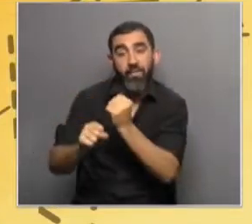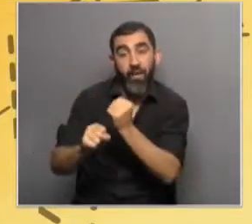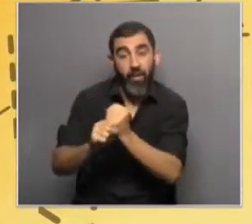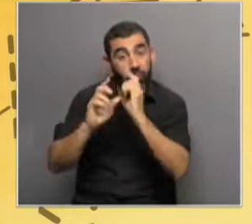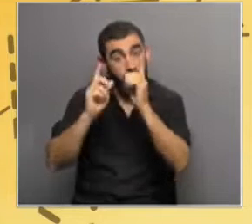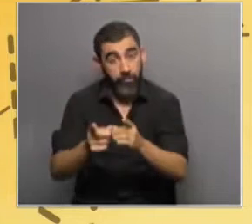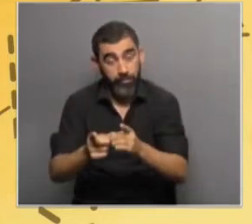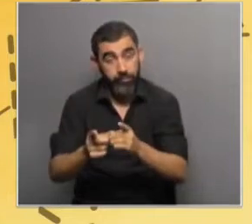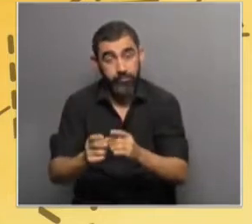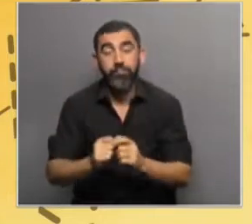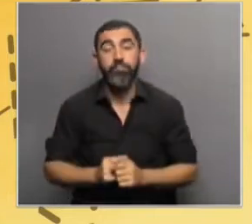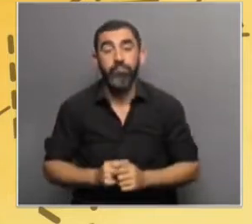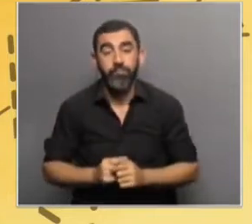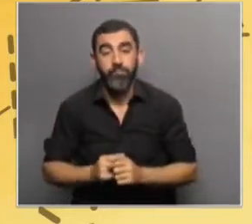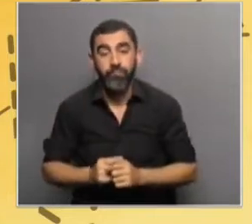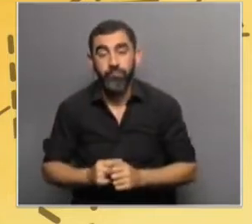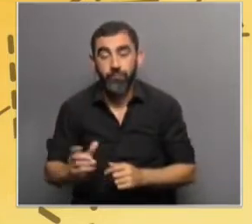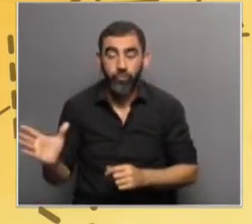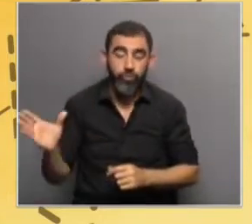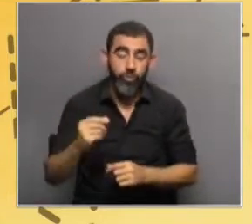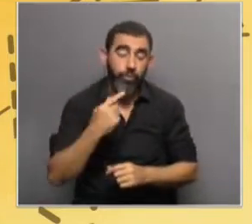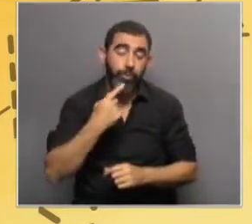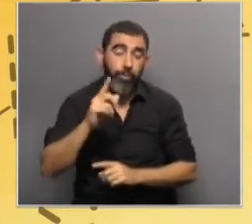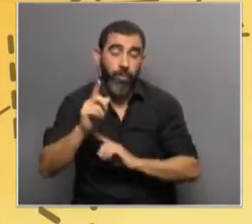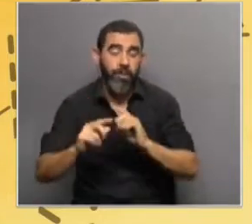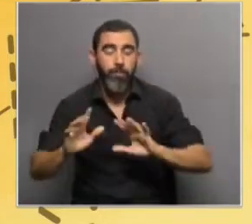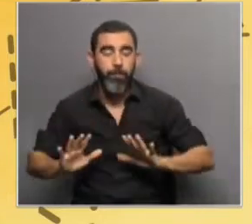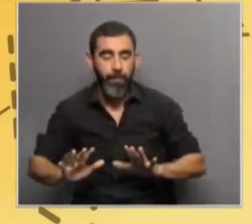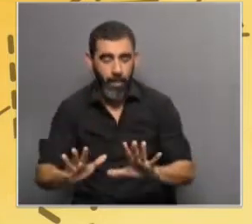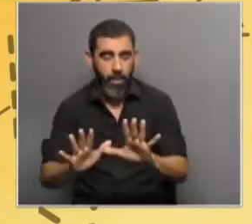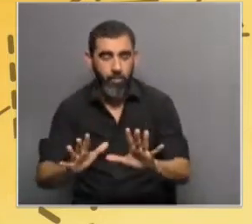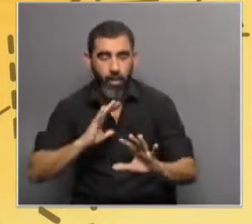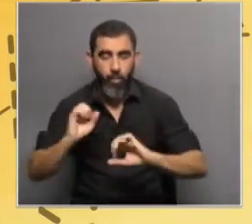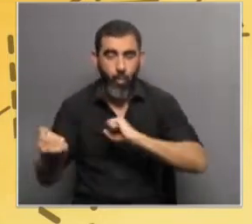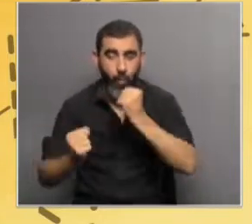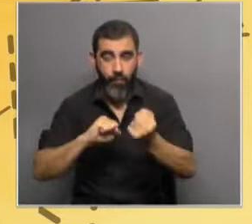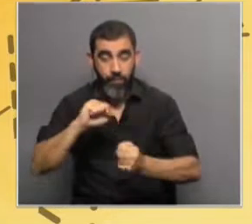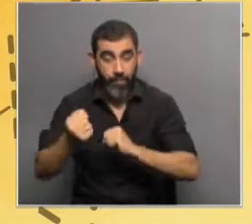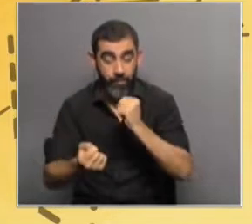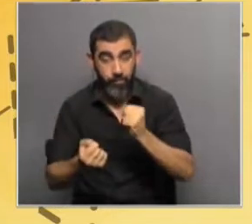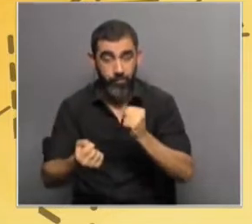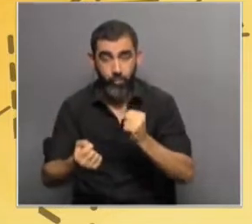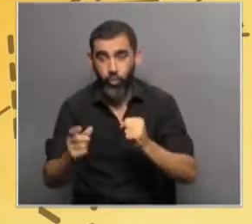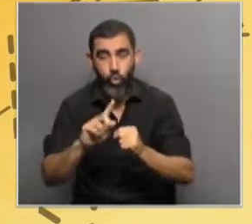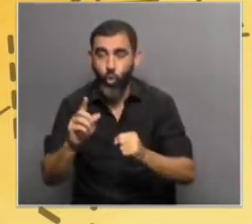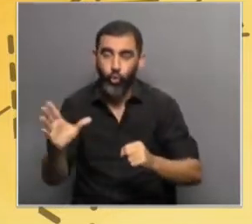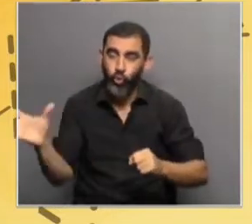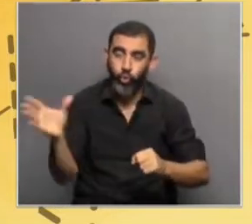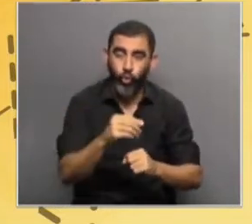bueno, también nos decía que si bien todos estamos de alguna manera preparados para estar en movimiento, no todos